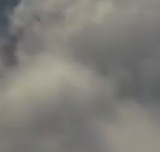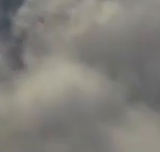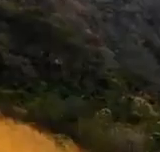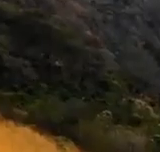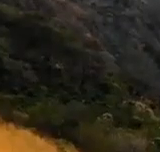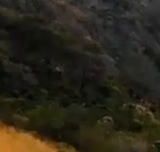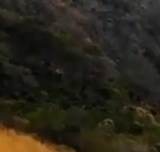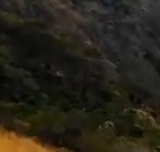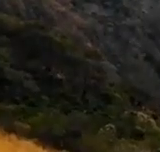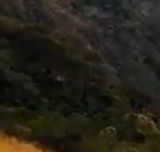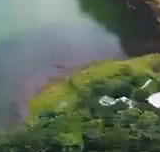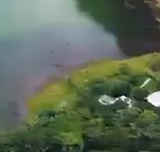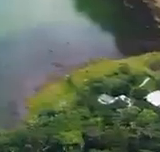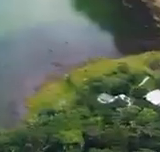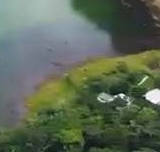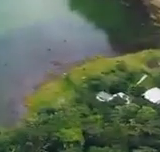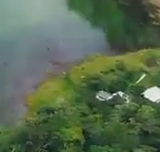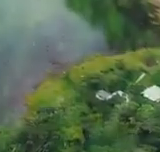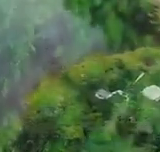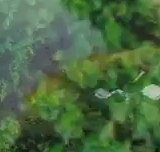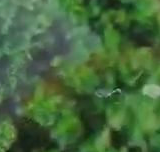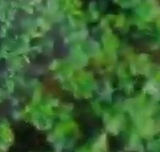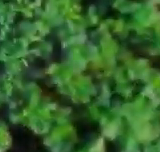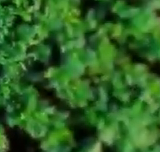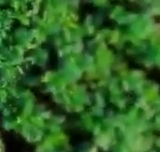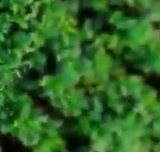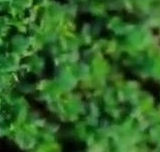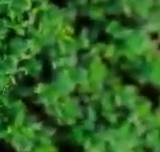Transmite el gobierno de El Salvador.